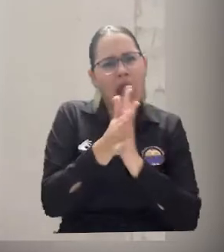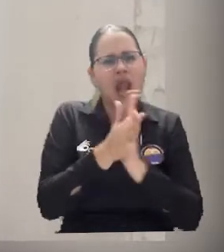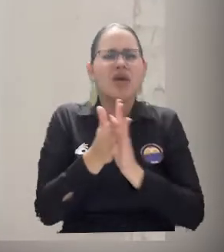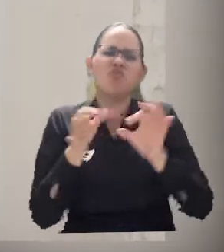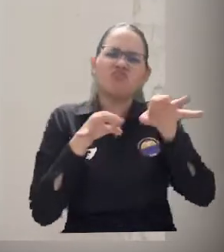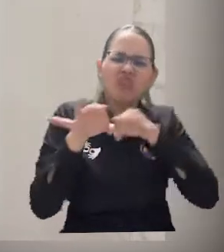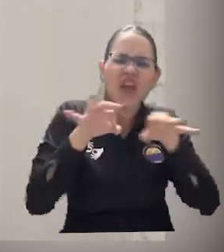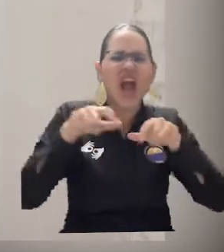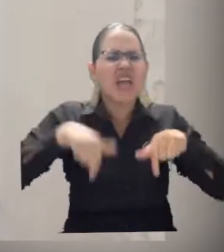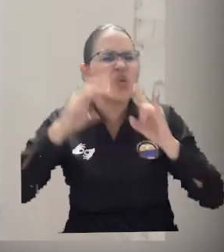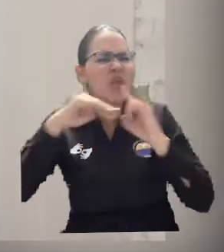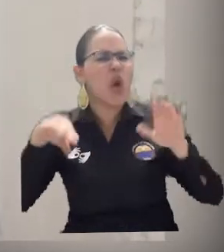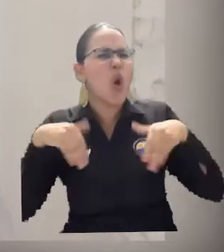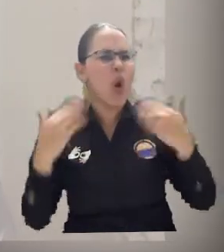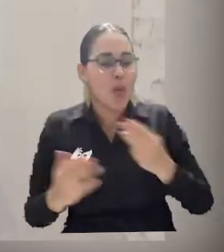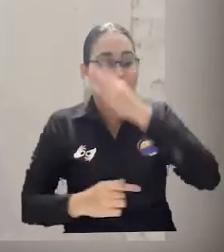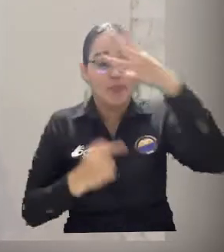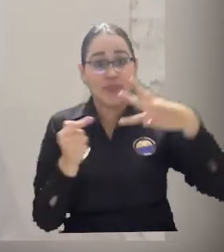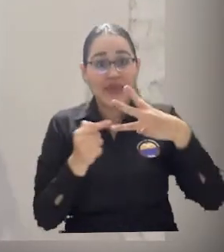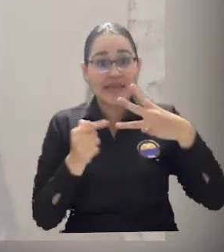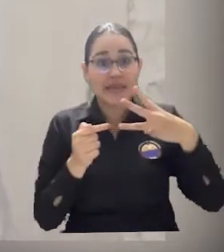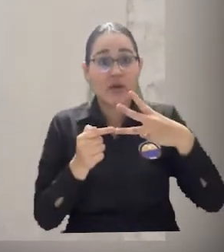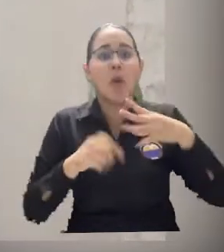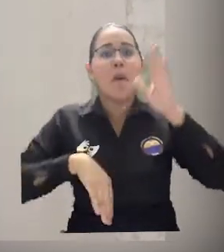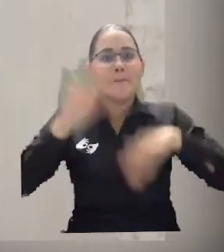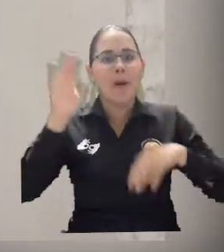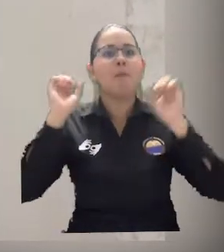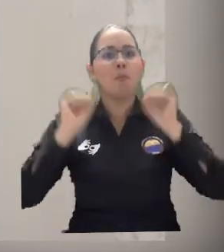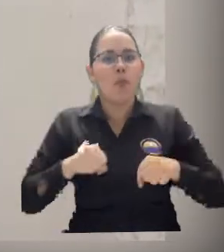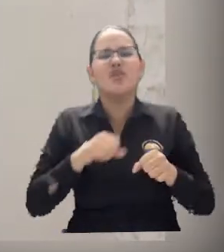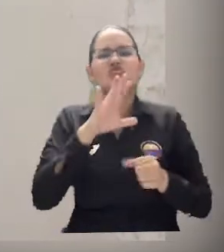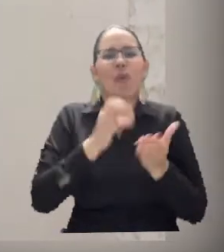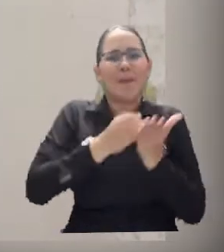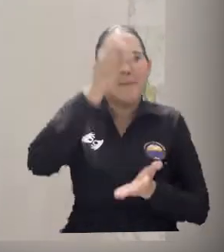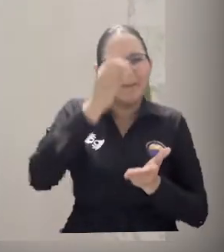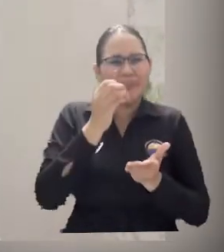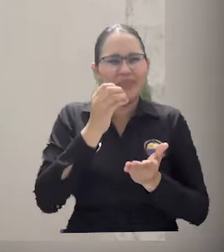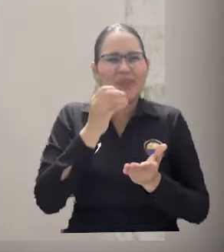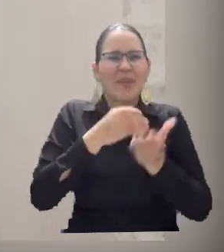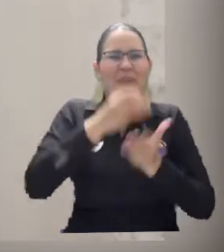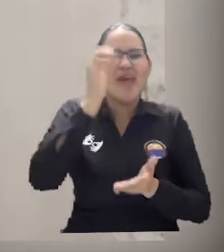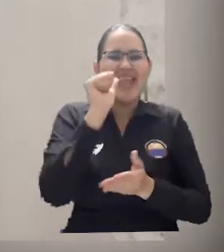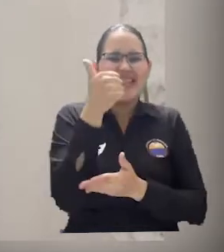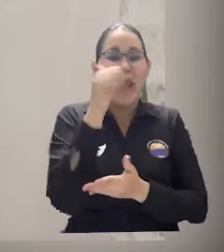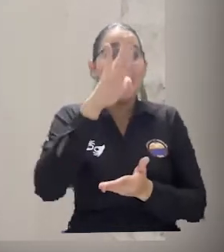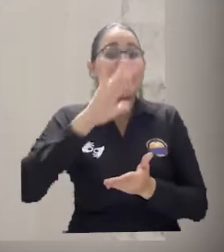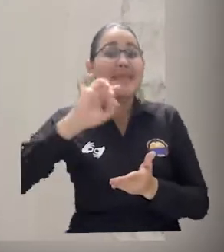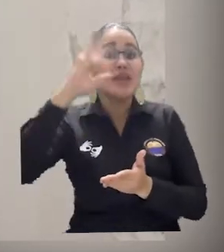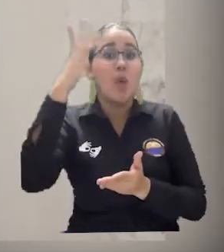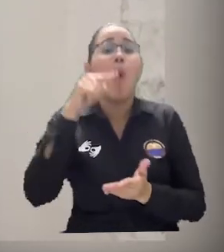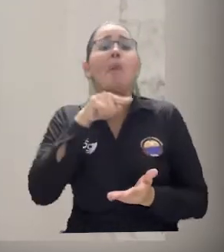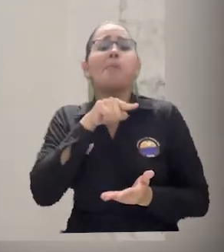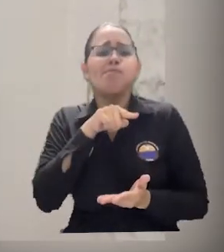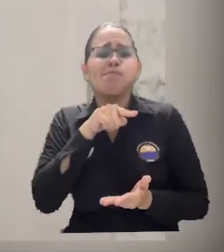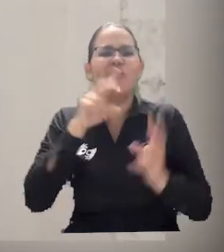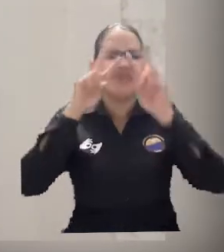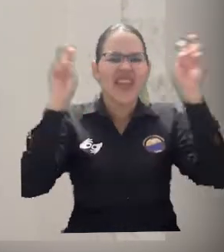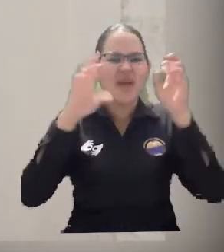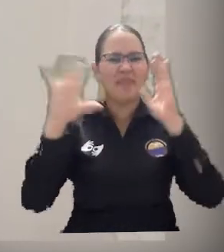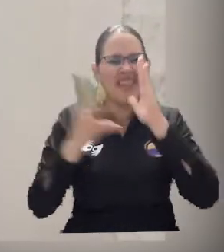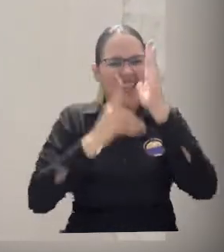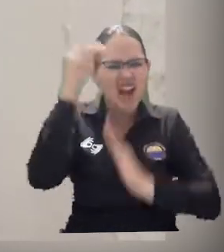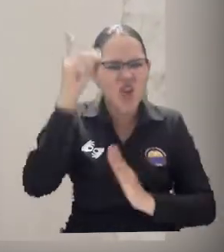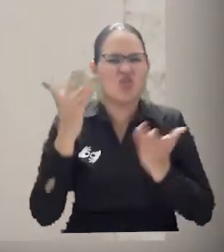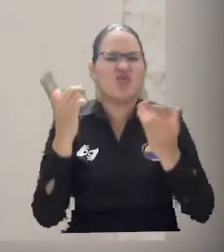reconozcan las plataformas de la universidad. Y en un tercer momento van a encontrar toda la información asistida en bloque 10, que es nuestro bloque